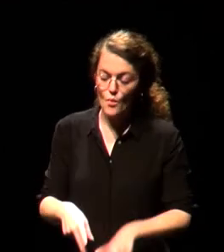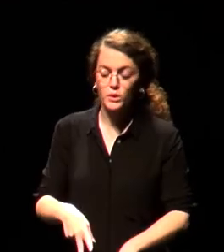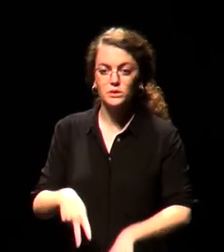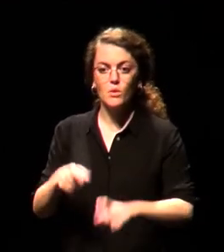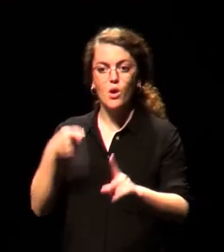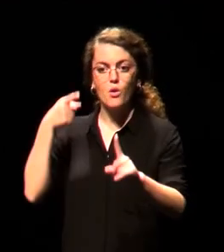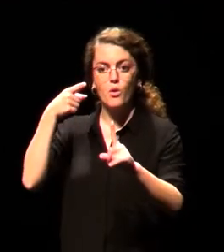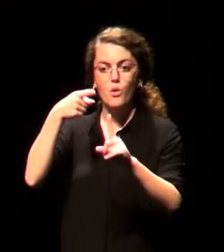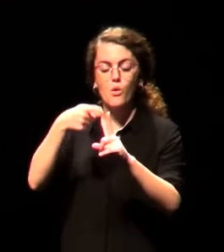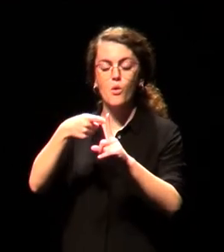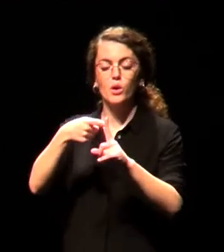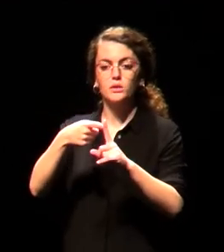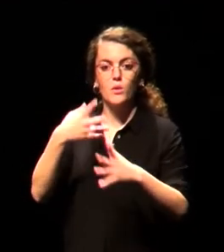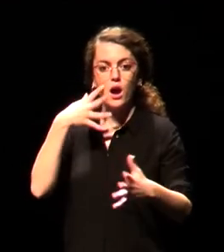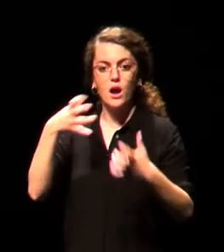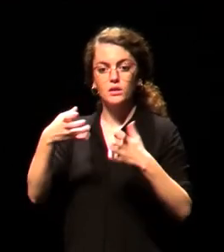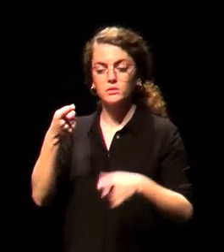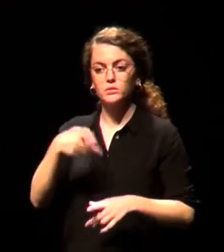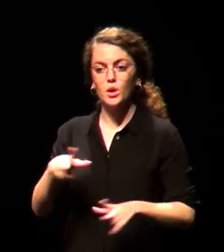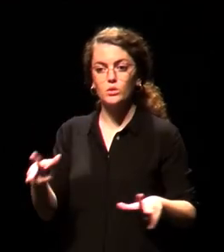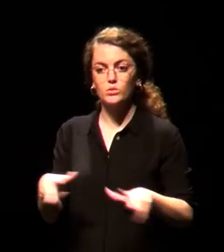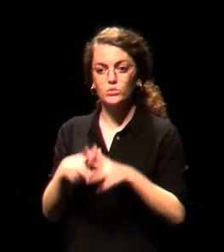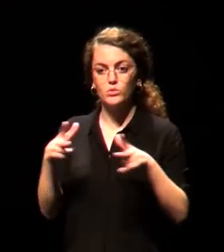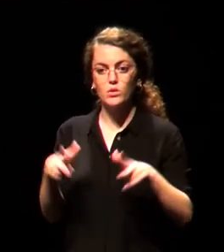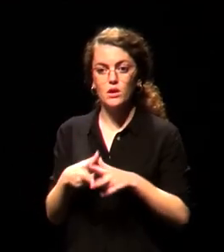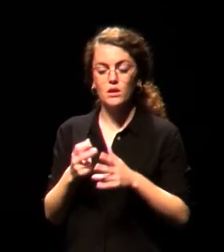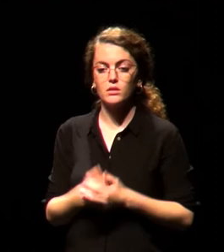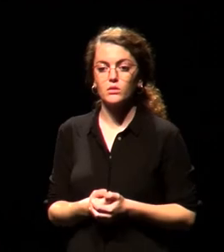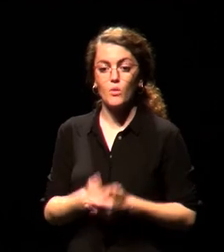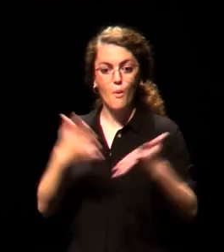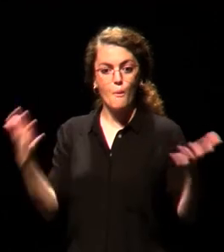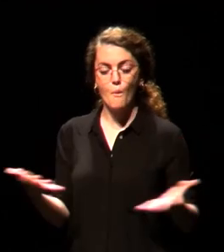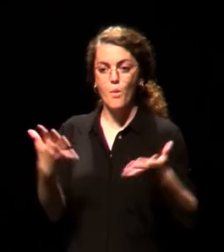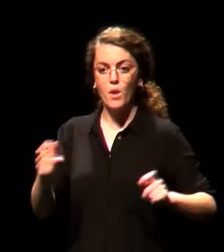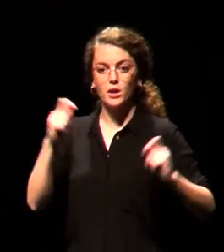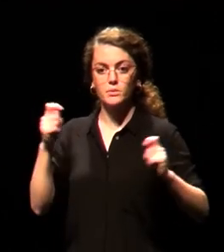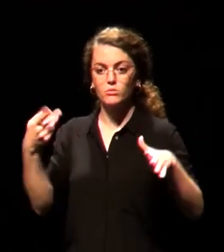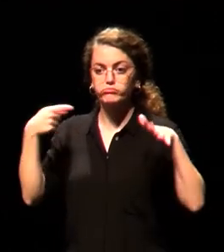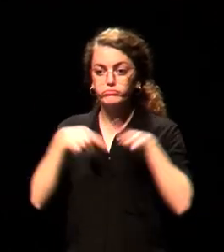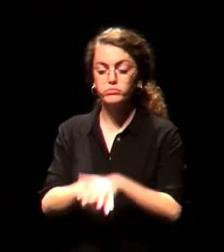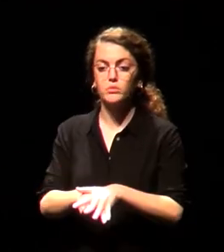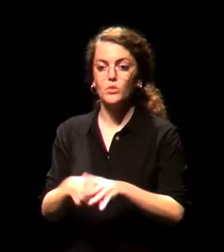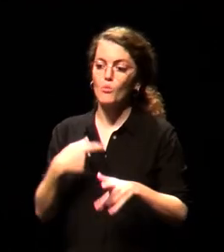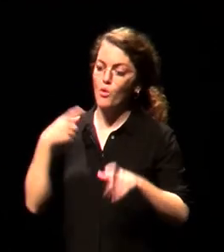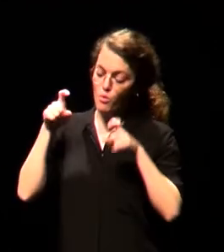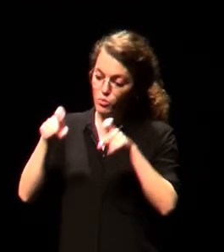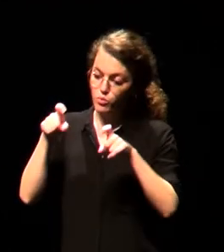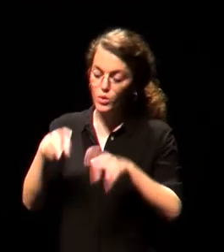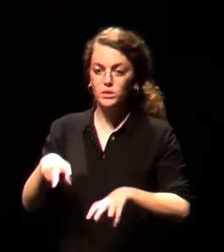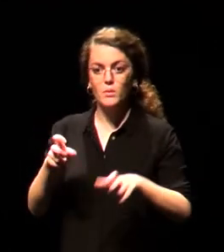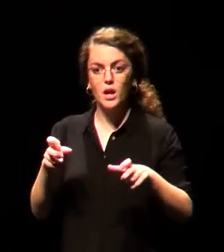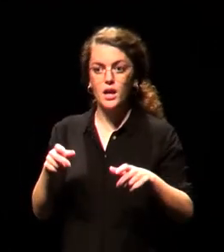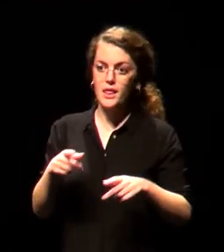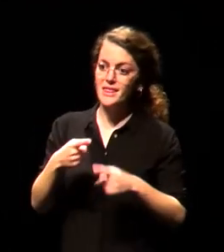promover y visibilizar espectáculos inclusivos, formar en la diversidad de las personas y fomentar la inclusión e integración de colectivos sociales